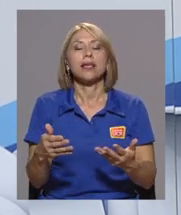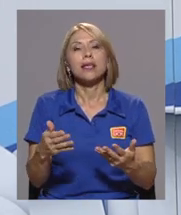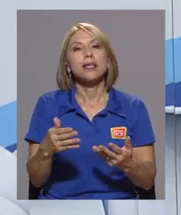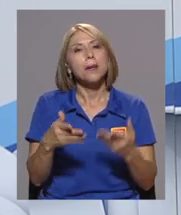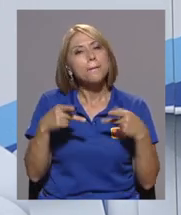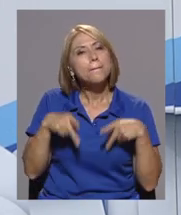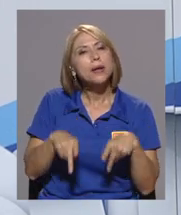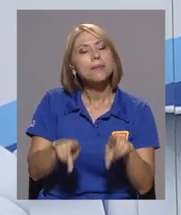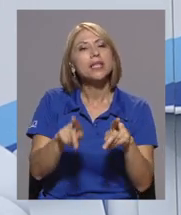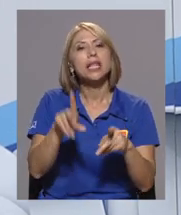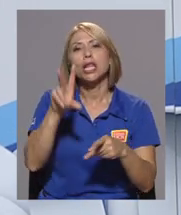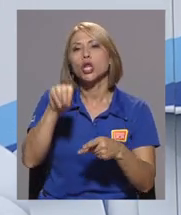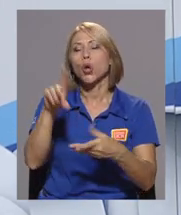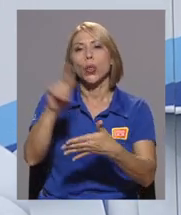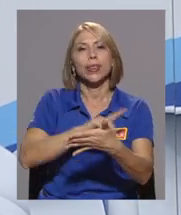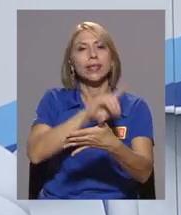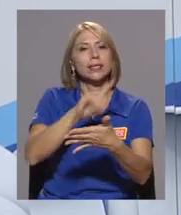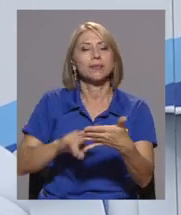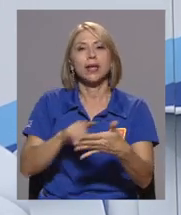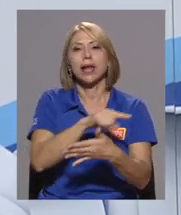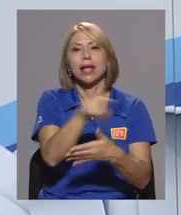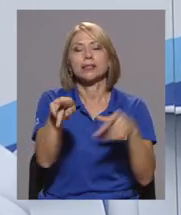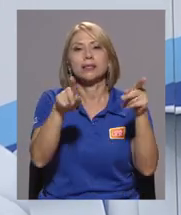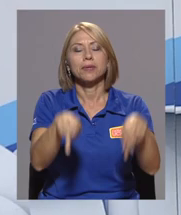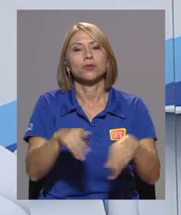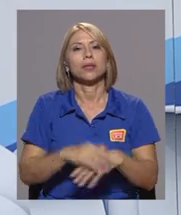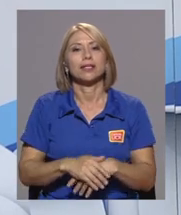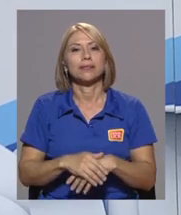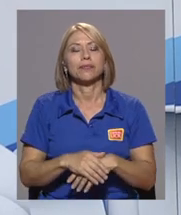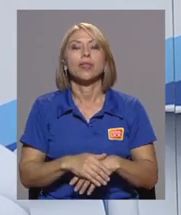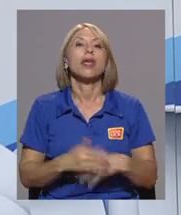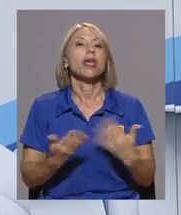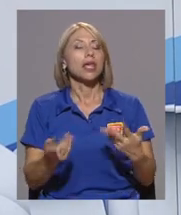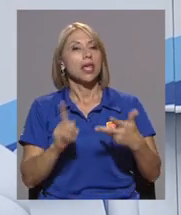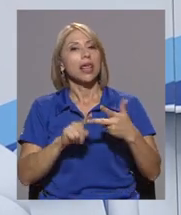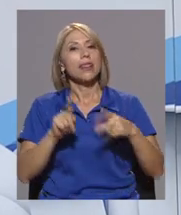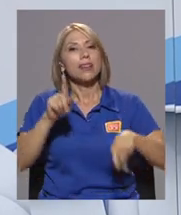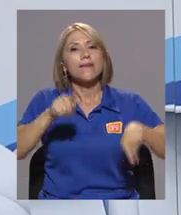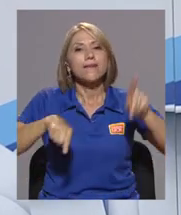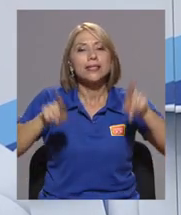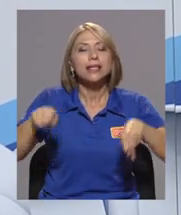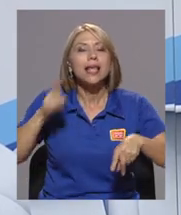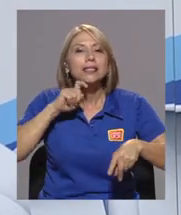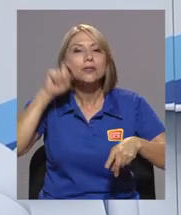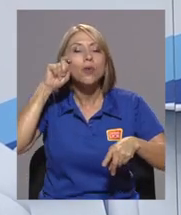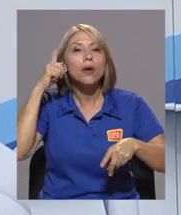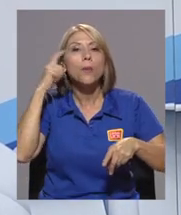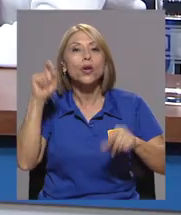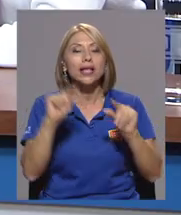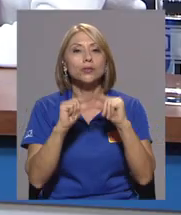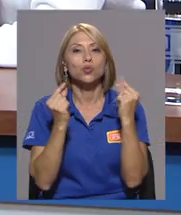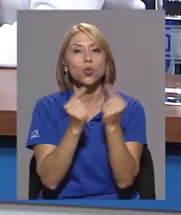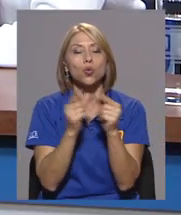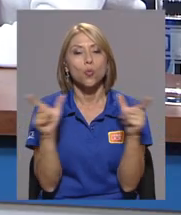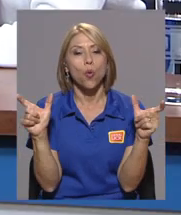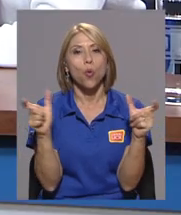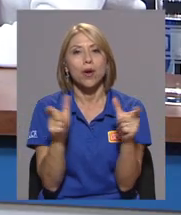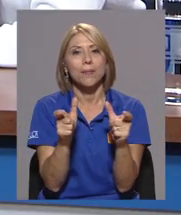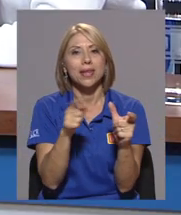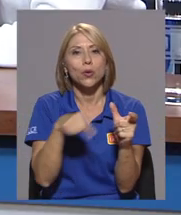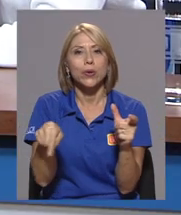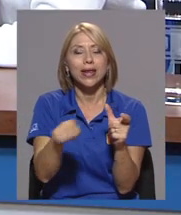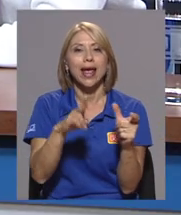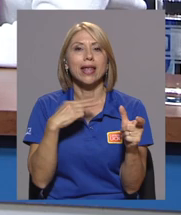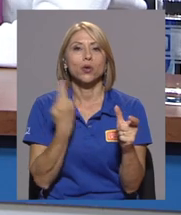que se protegen a las personas y en la cual nos permite no discriminar a esas personas. Y diversidad